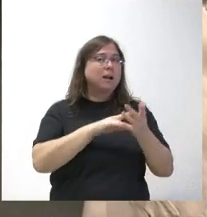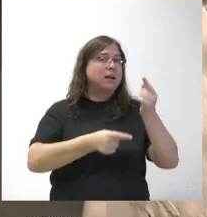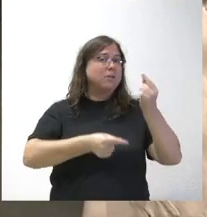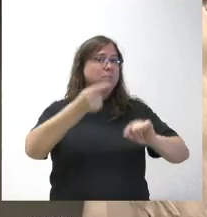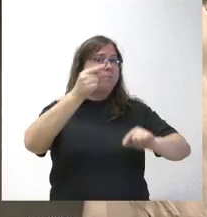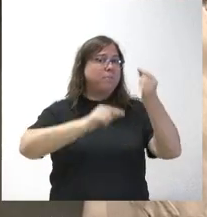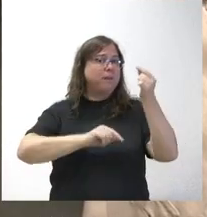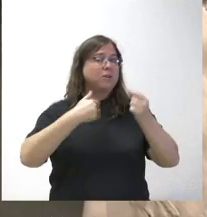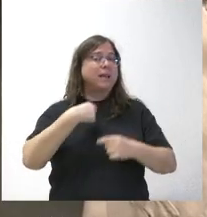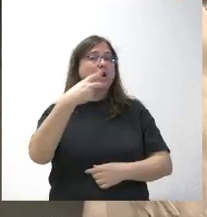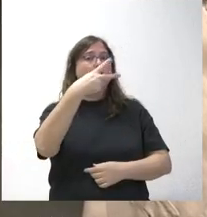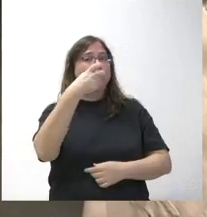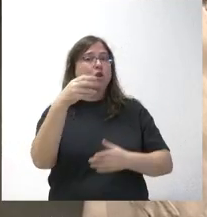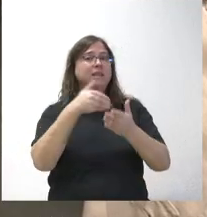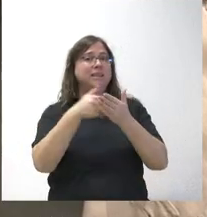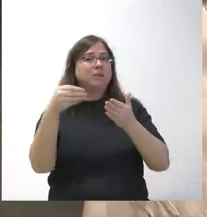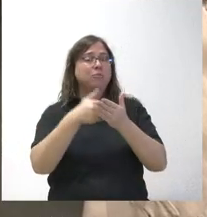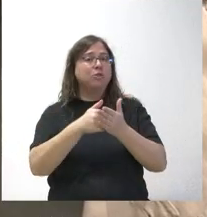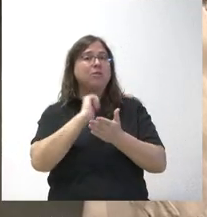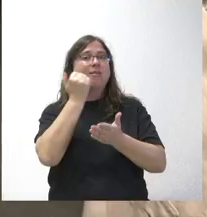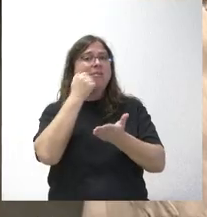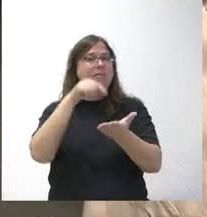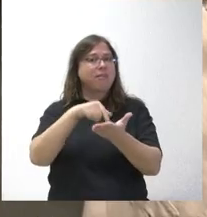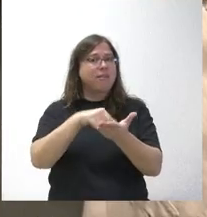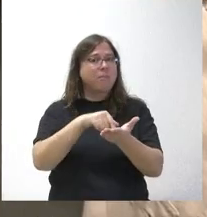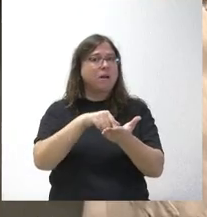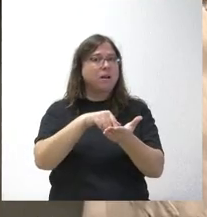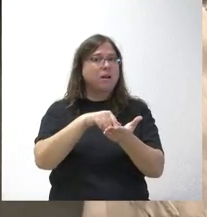los 200 millones que reclaman del sistema.